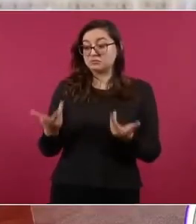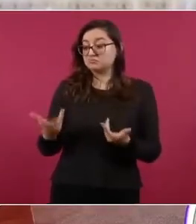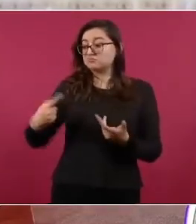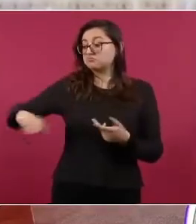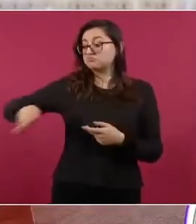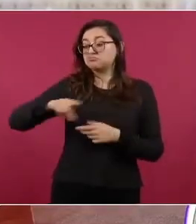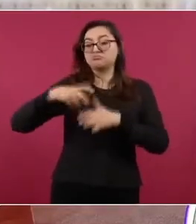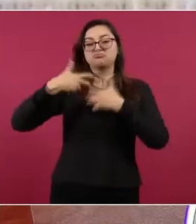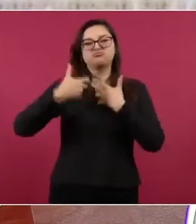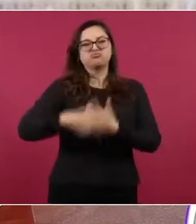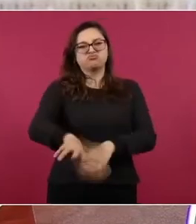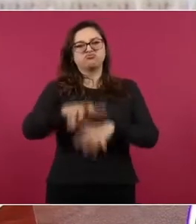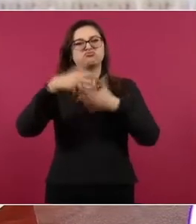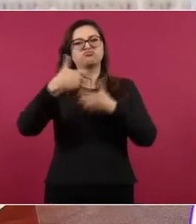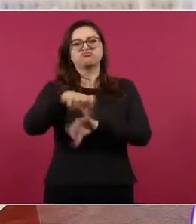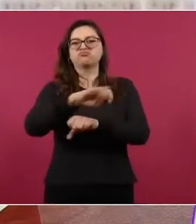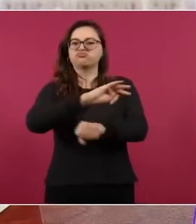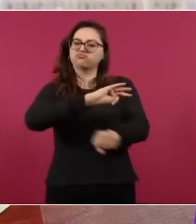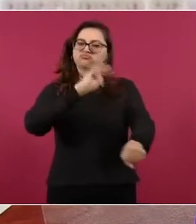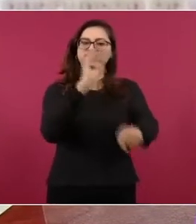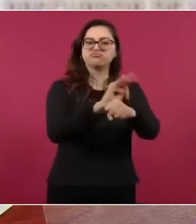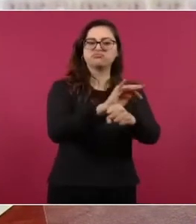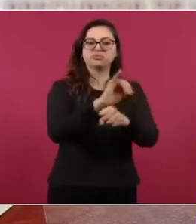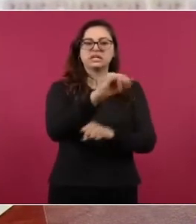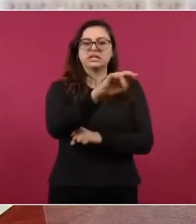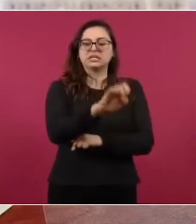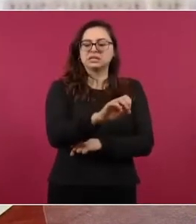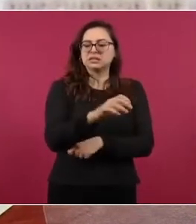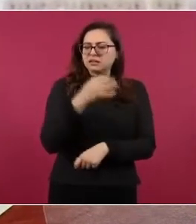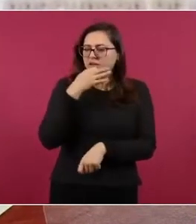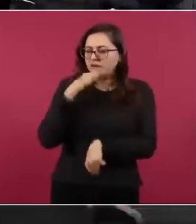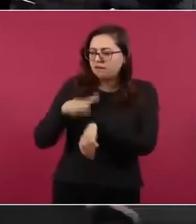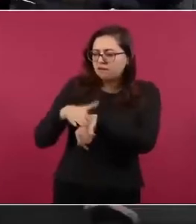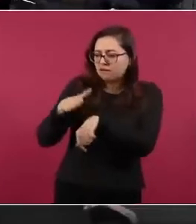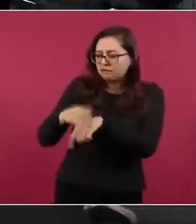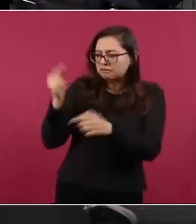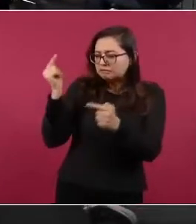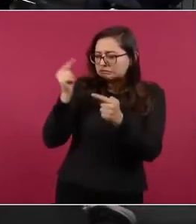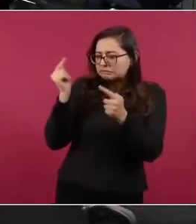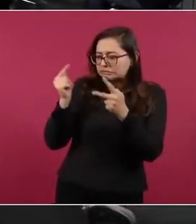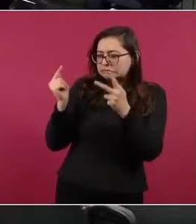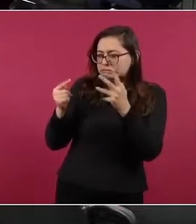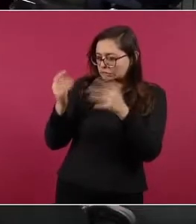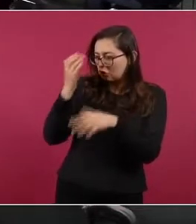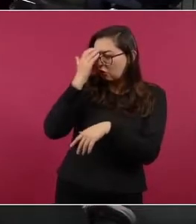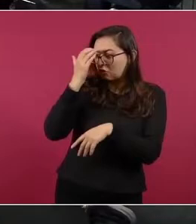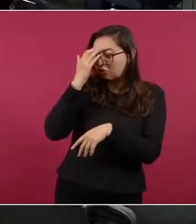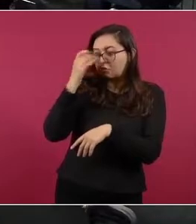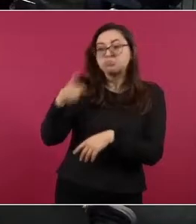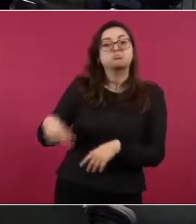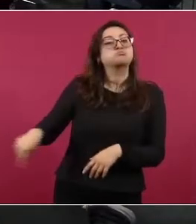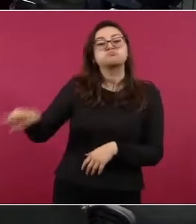conocimiento se opusieron, porque los manipularon